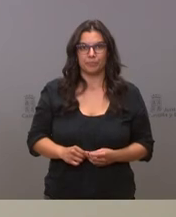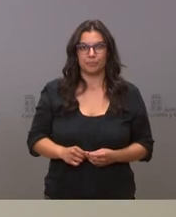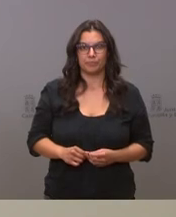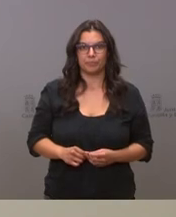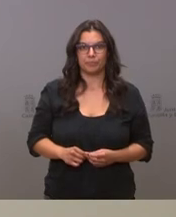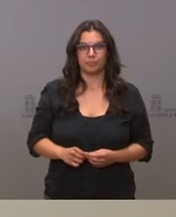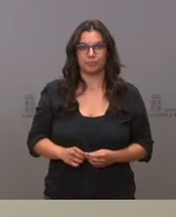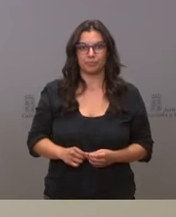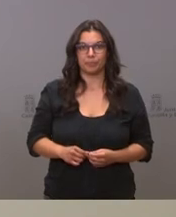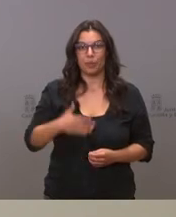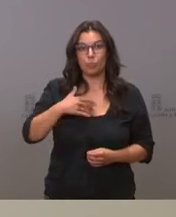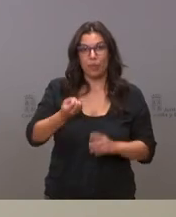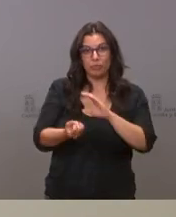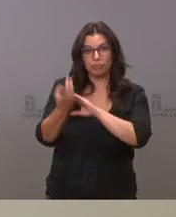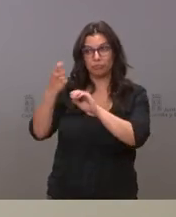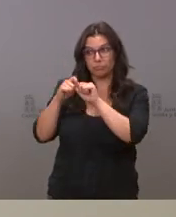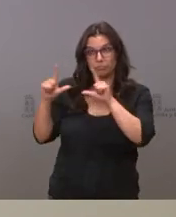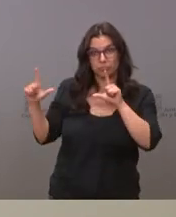Si lo podemos proyectar si queréis